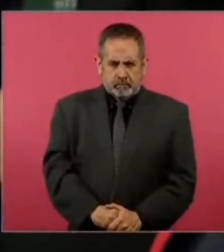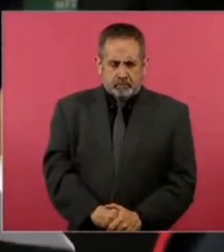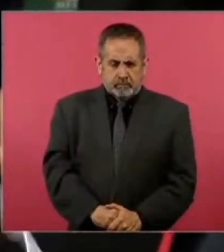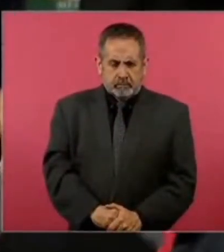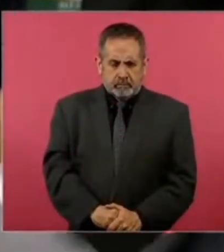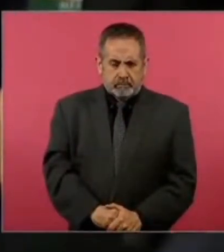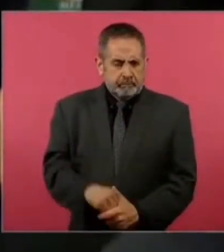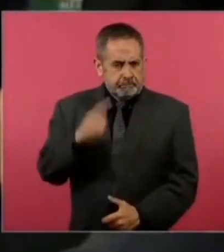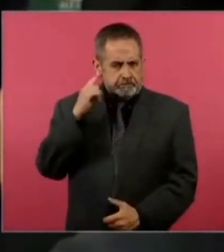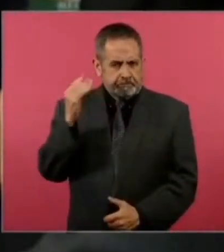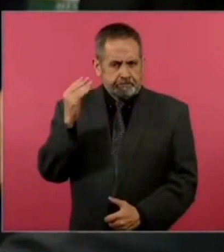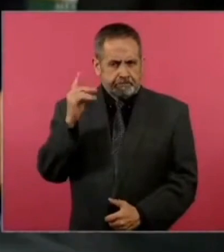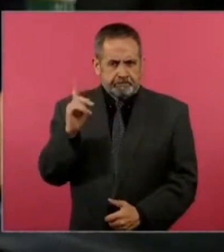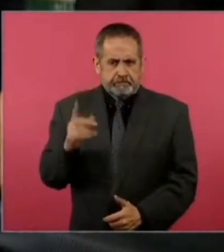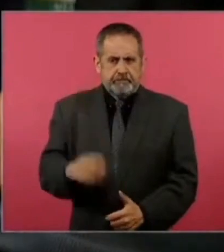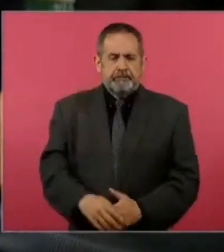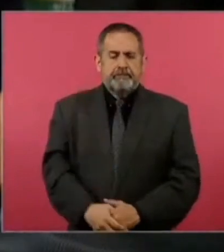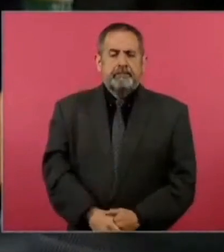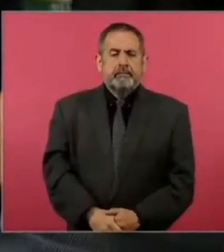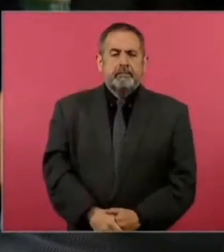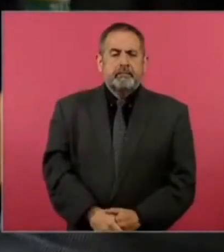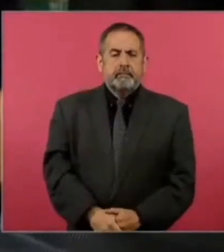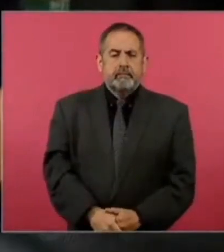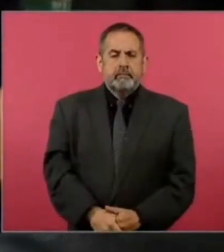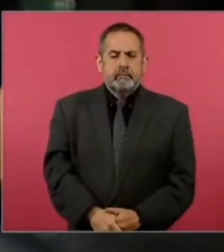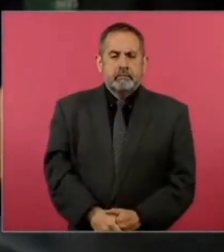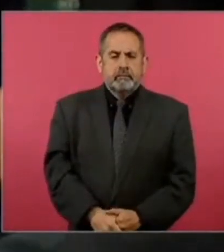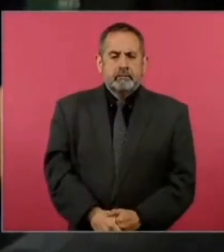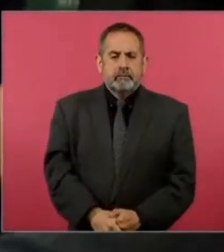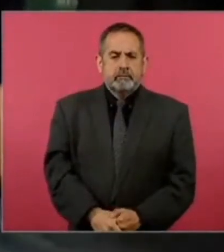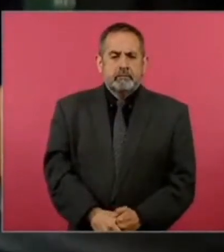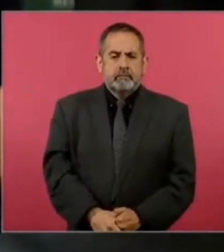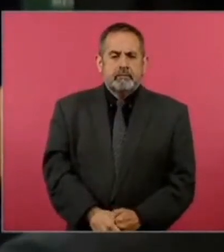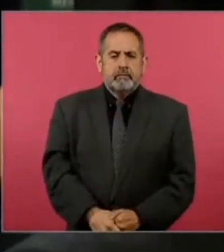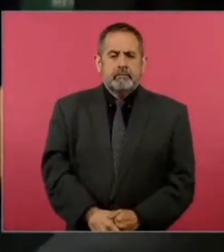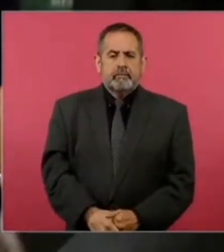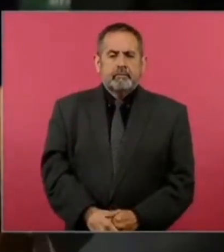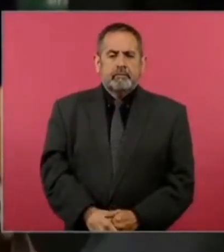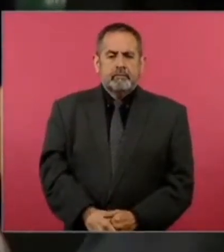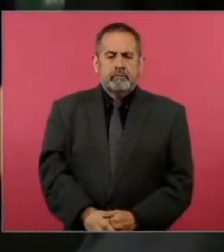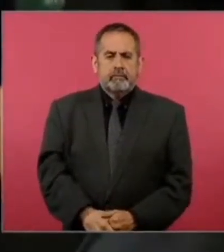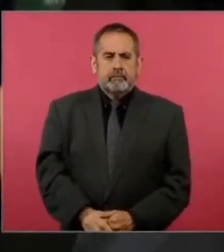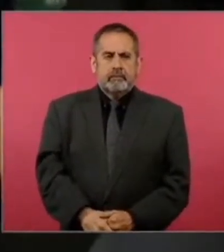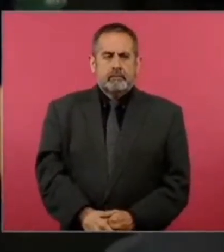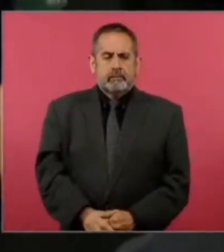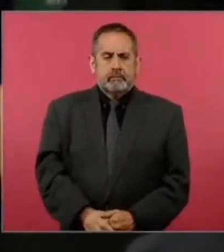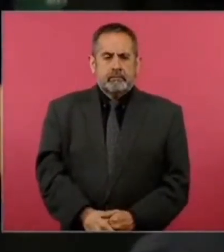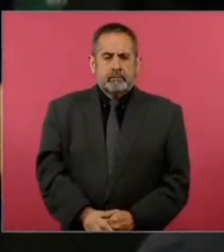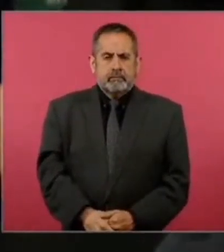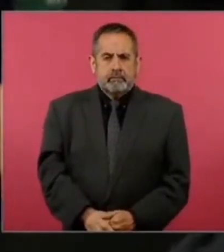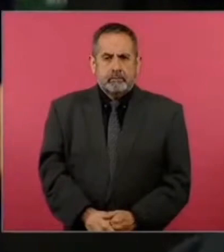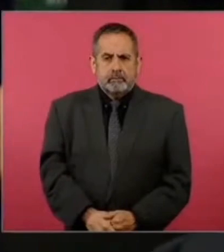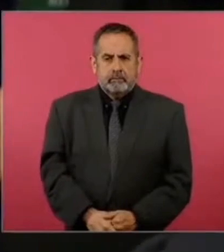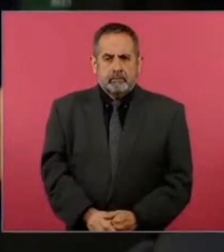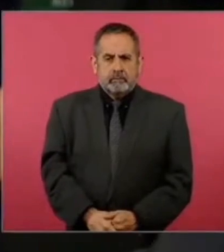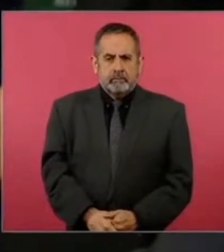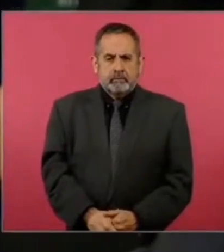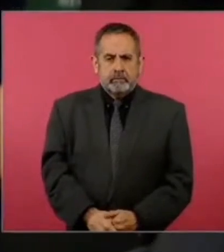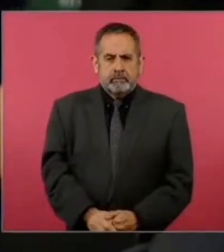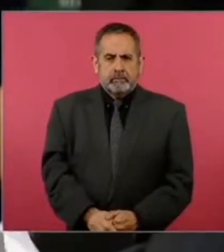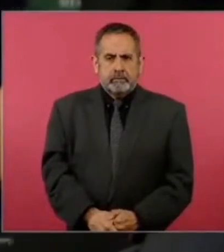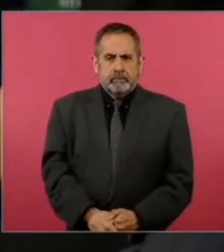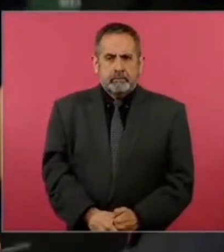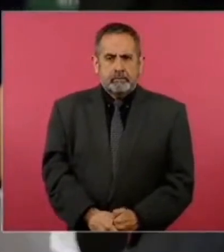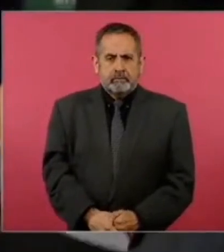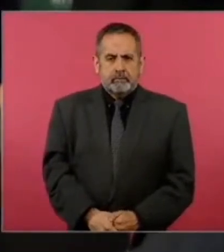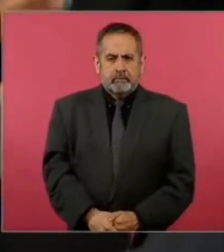de Xochitl, ya lo estoy buscando ahorita, de verdad quiero trabajar, señor, pero con esa situación, a mi agresor lo hacen un héroe, a pesar de que viene con